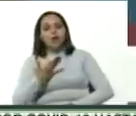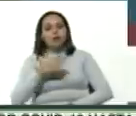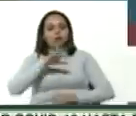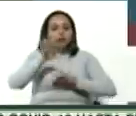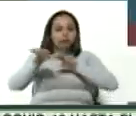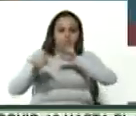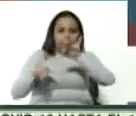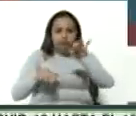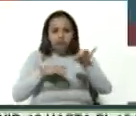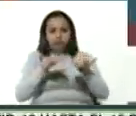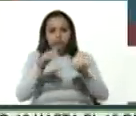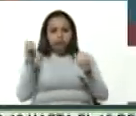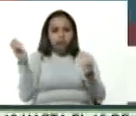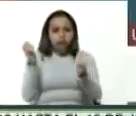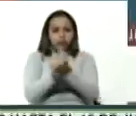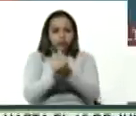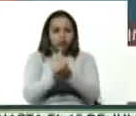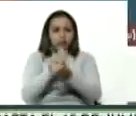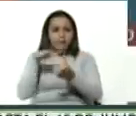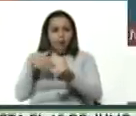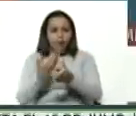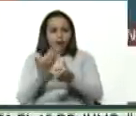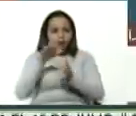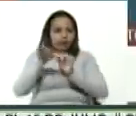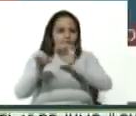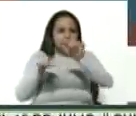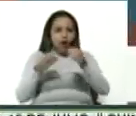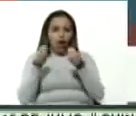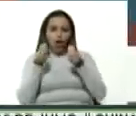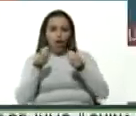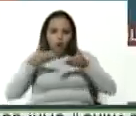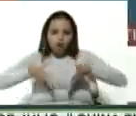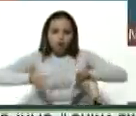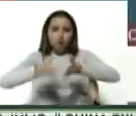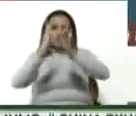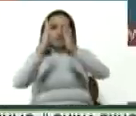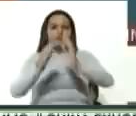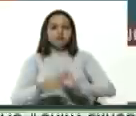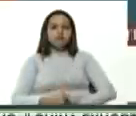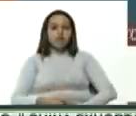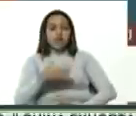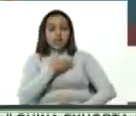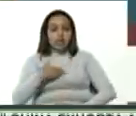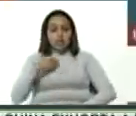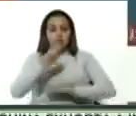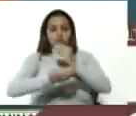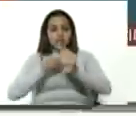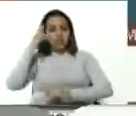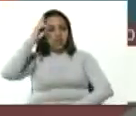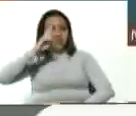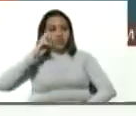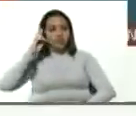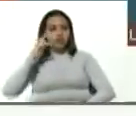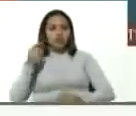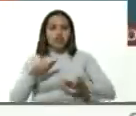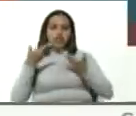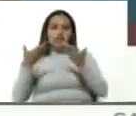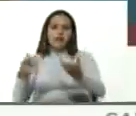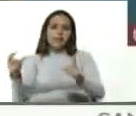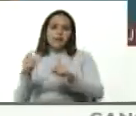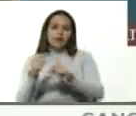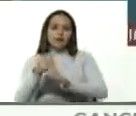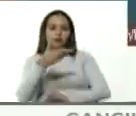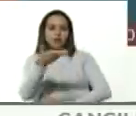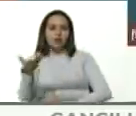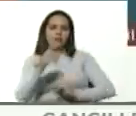o poder descifrar cómo seguir adelante. Quería hacer esta reflexión y, bueno, darles las palabras a ustedes para